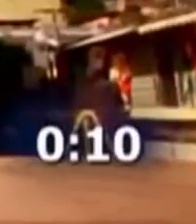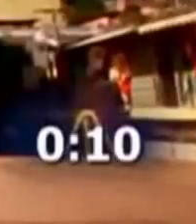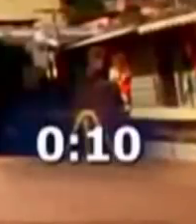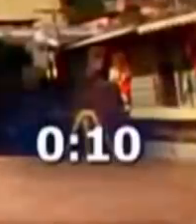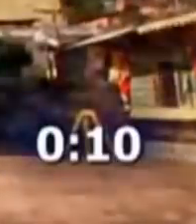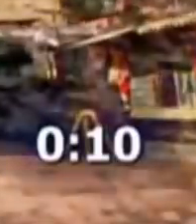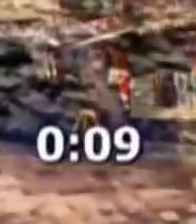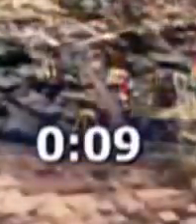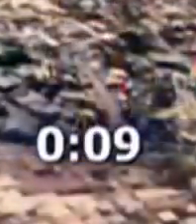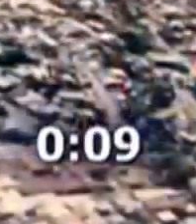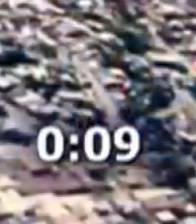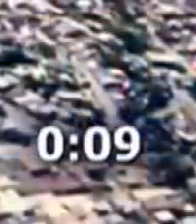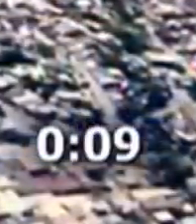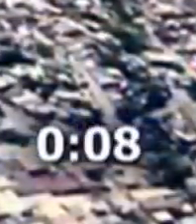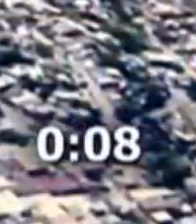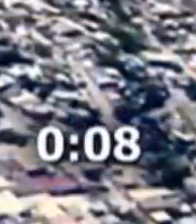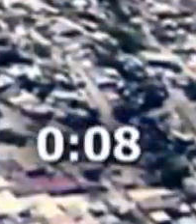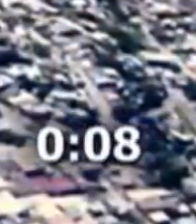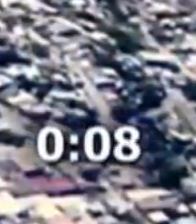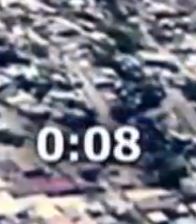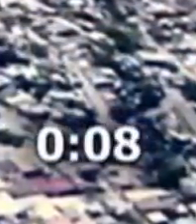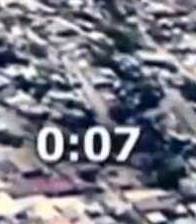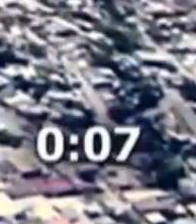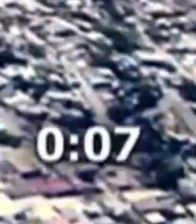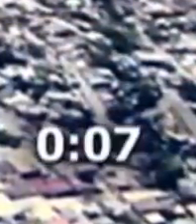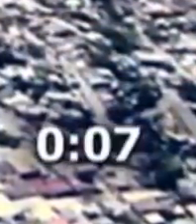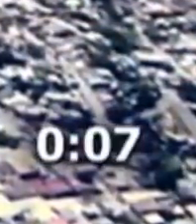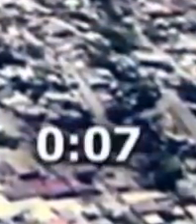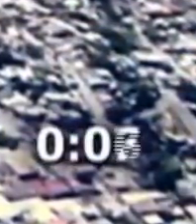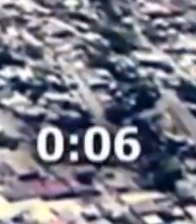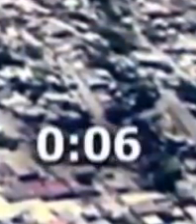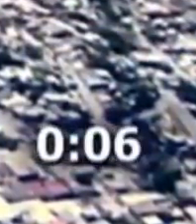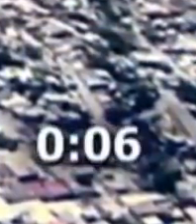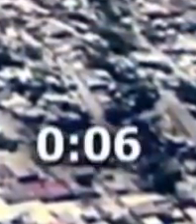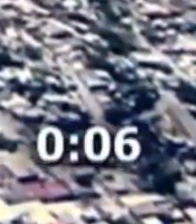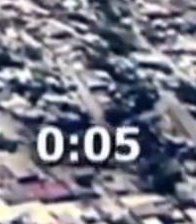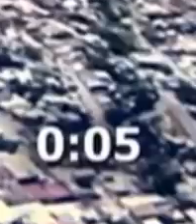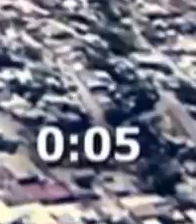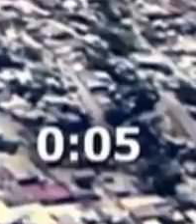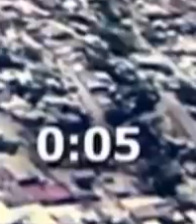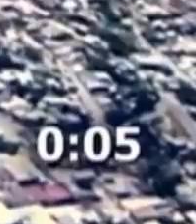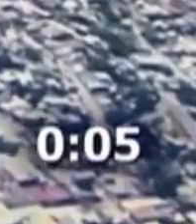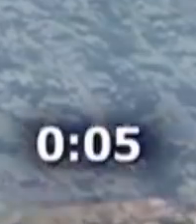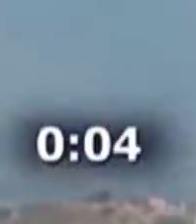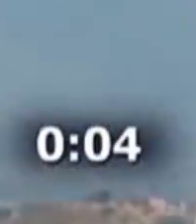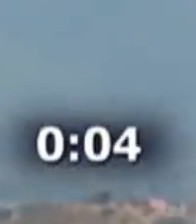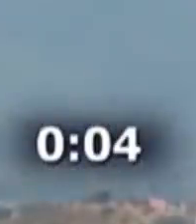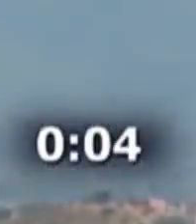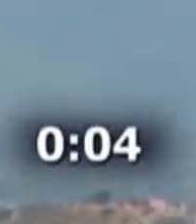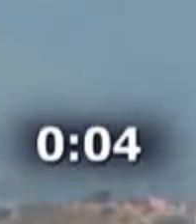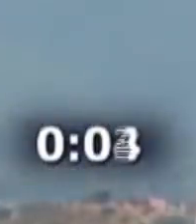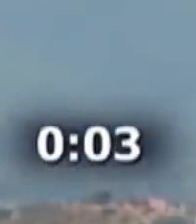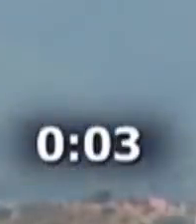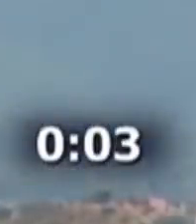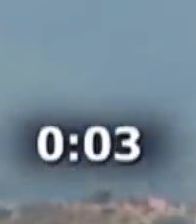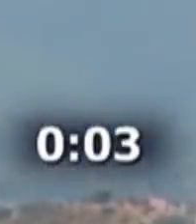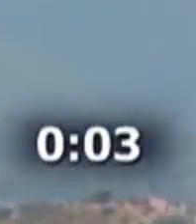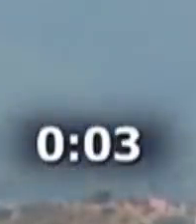Sistema Nacional de Gestión de Riesgos, SINAGER, con un importante mensaje a la Nación.